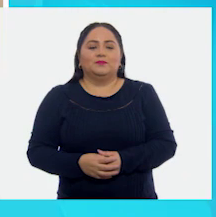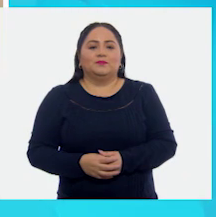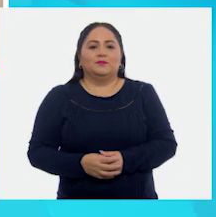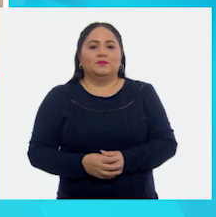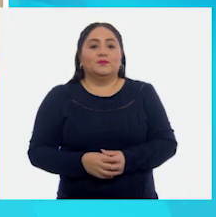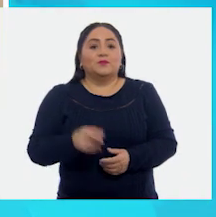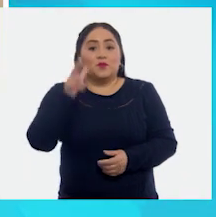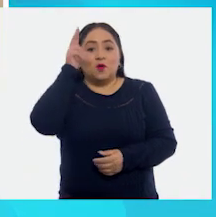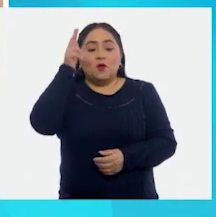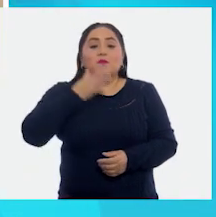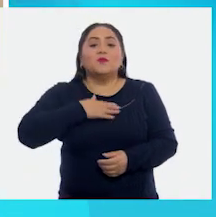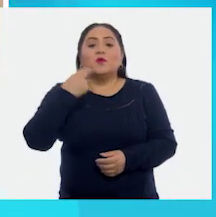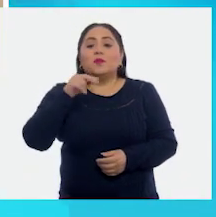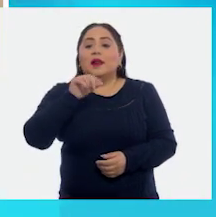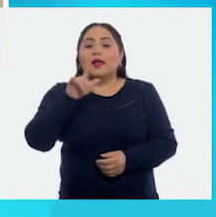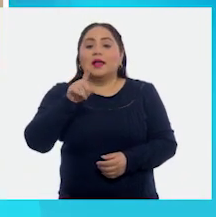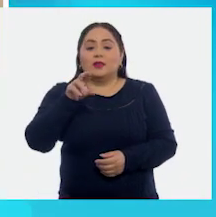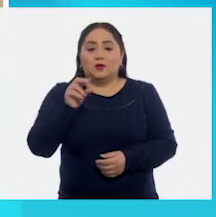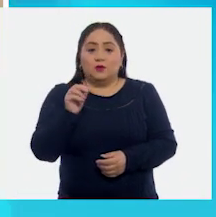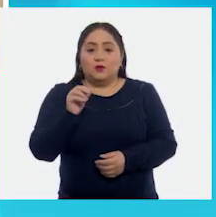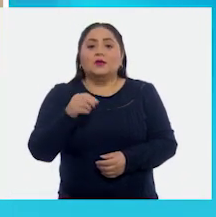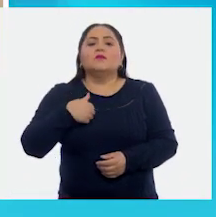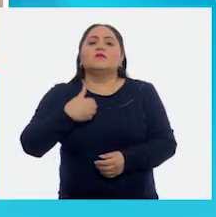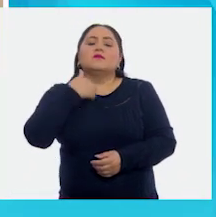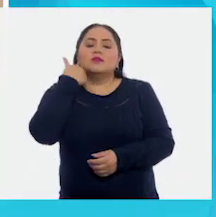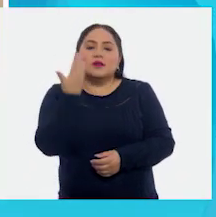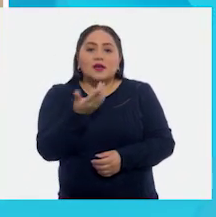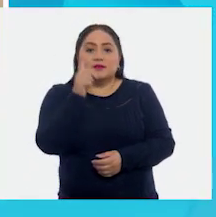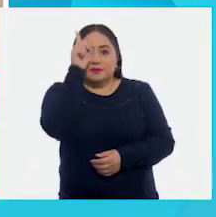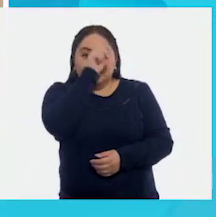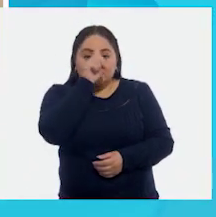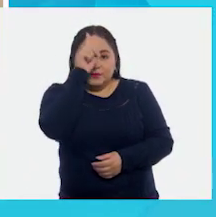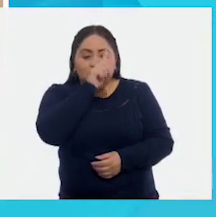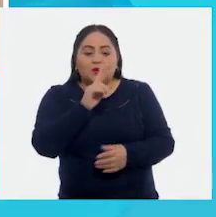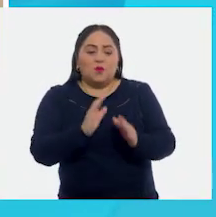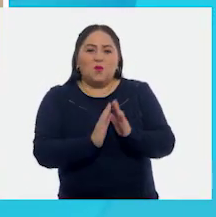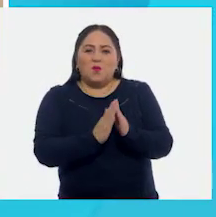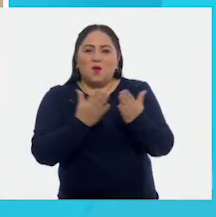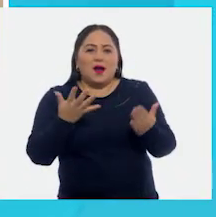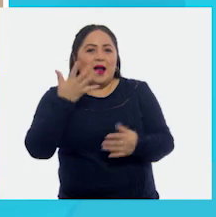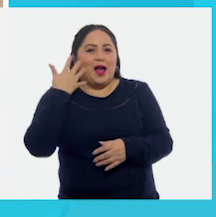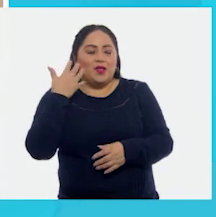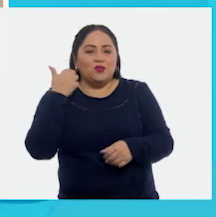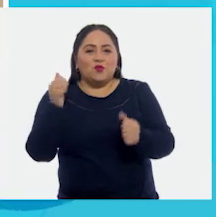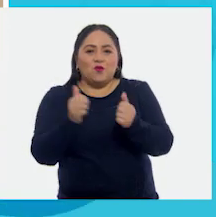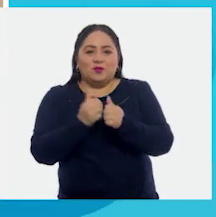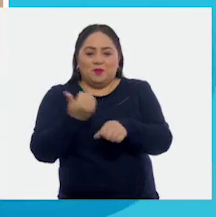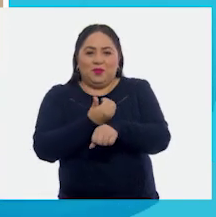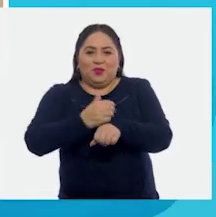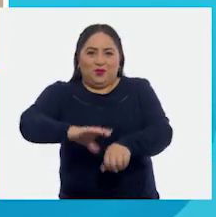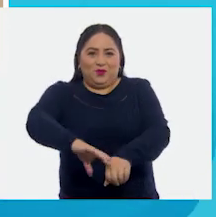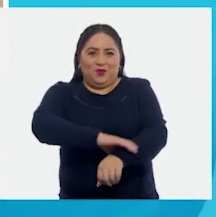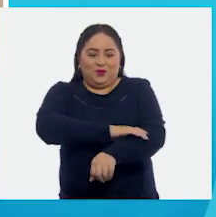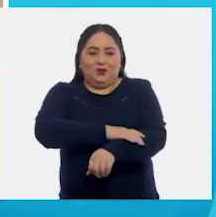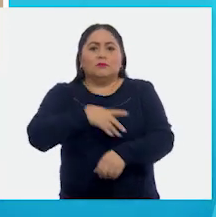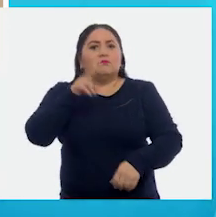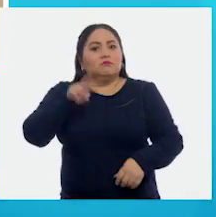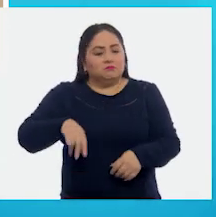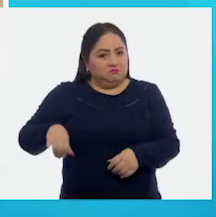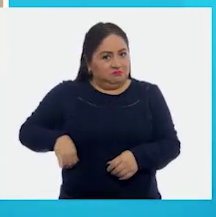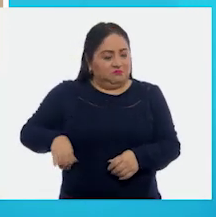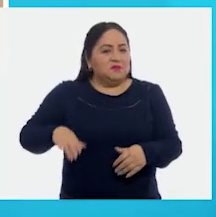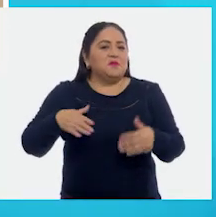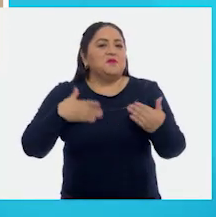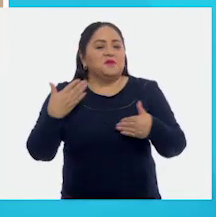Hola, mi nombre es Alejandro Silo, y les quiero recomendar el cuento del gato con botas. Es muy interesante y